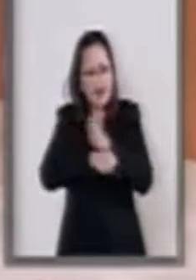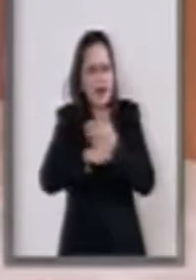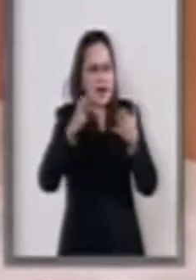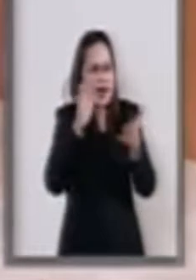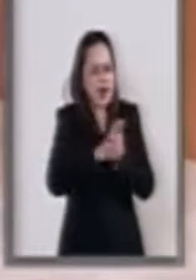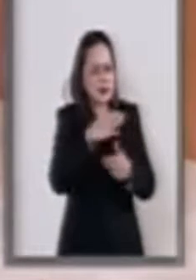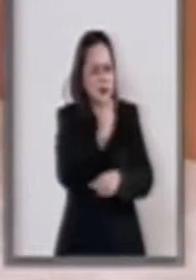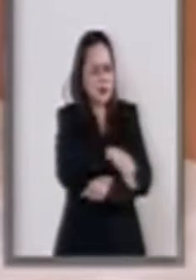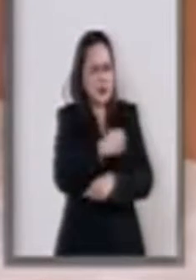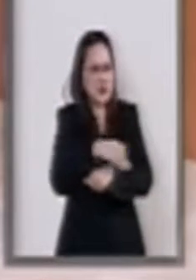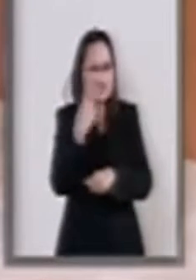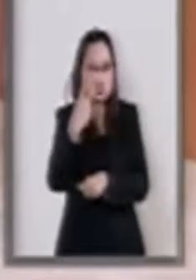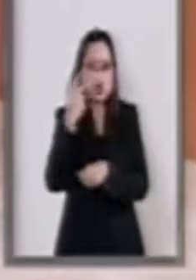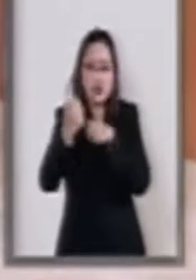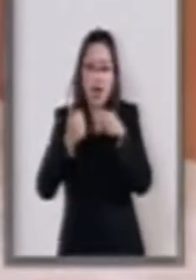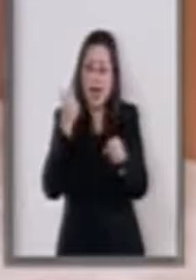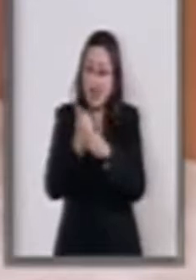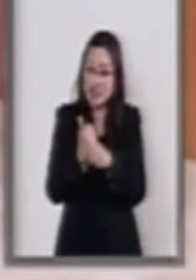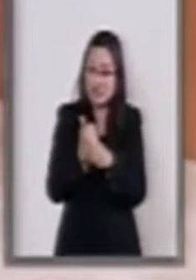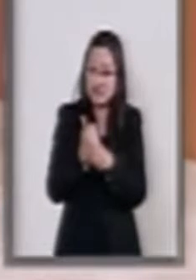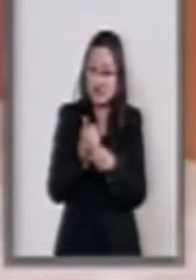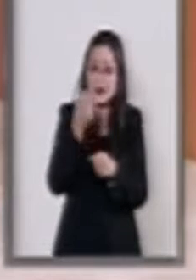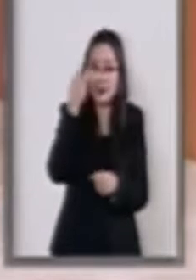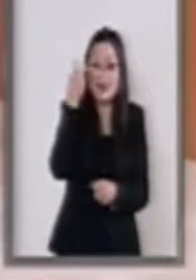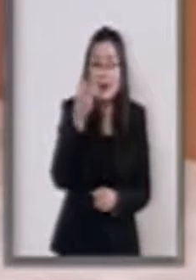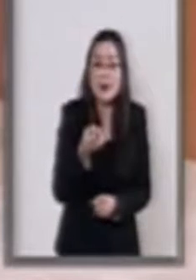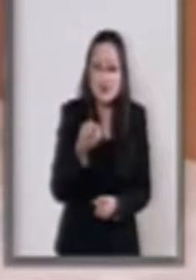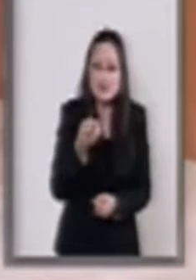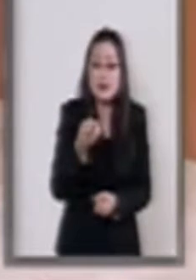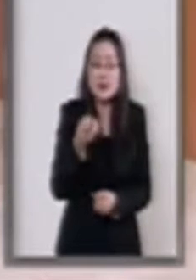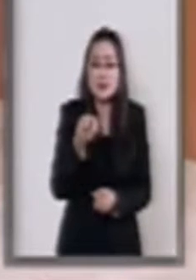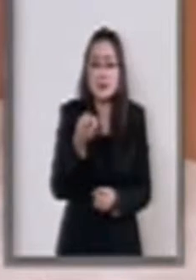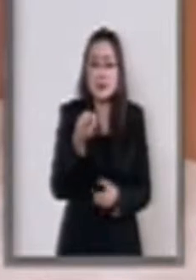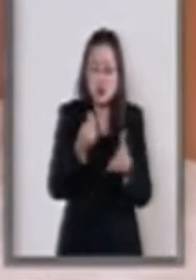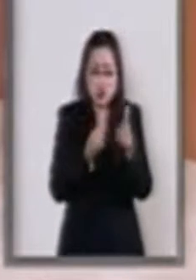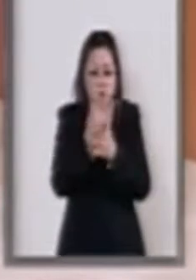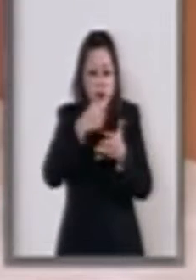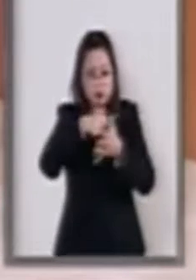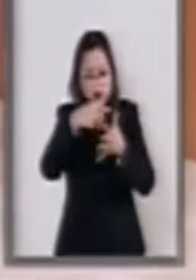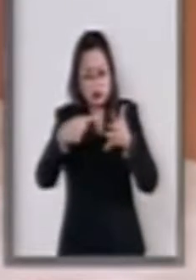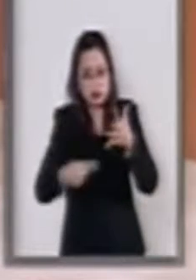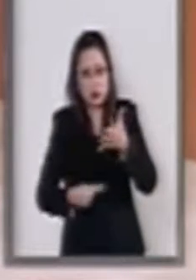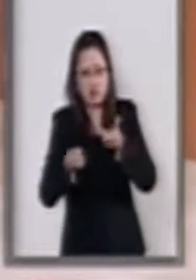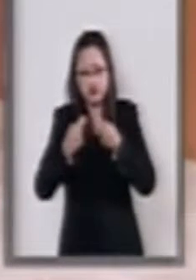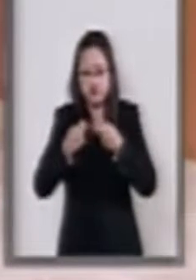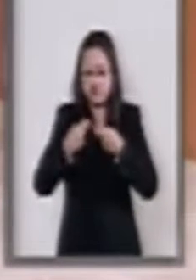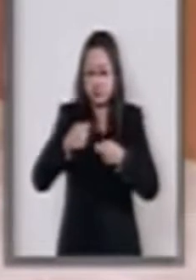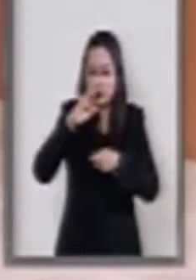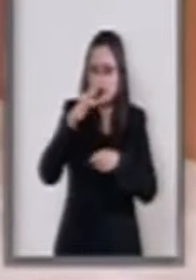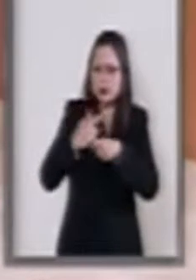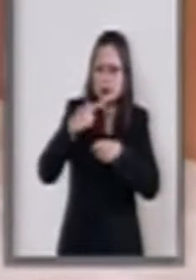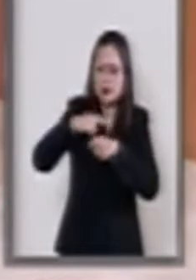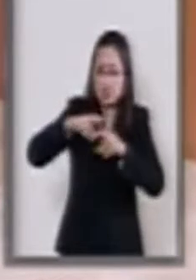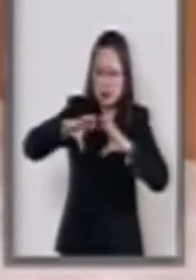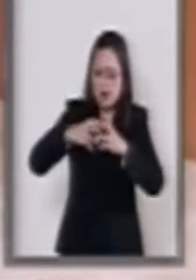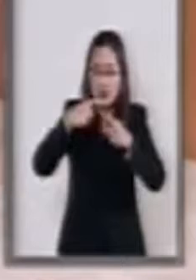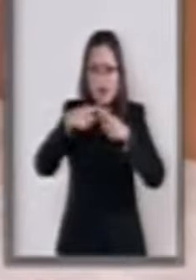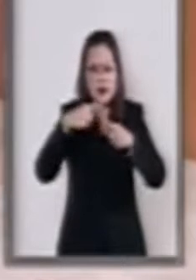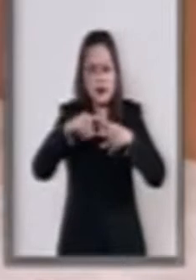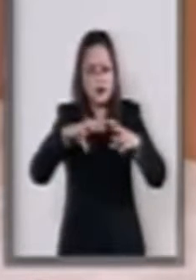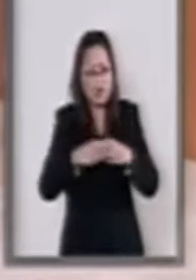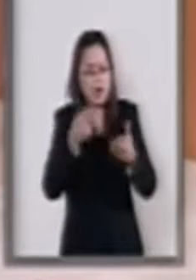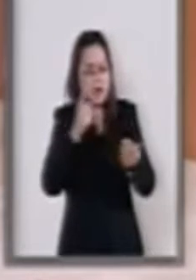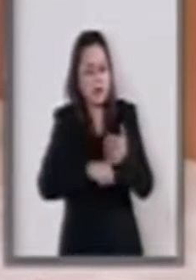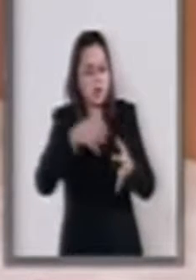de dos años. Me parece que con el nuevo catálogo de atribuciones y facultades que en los